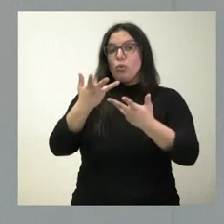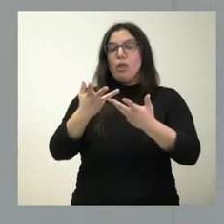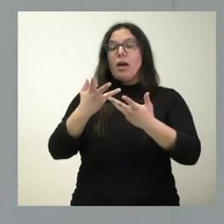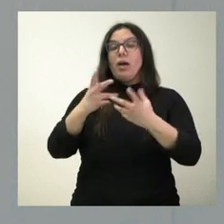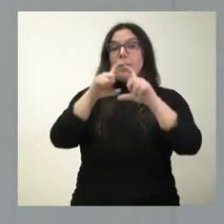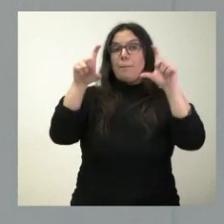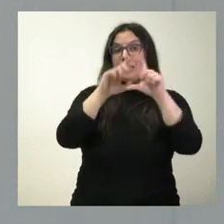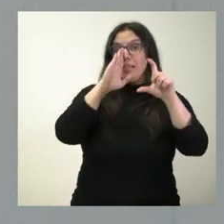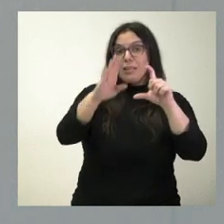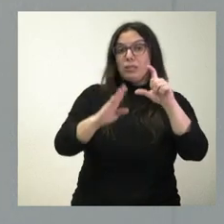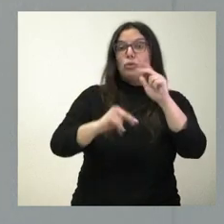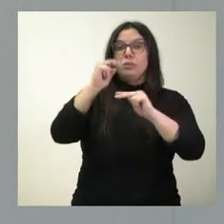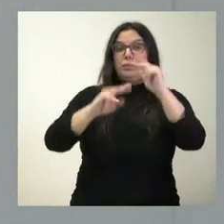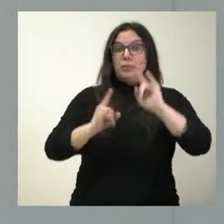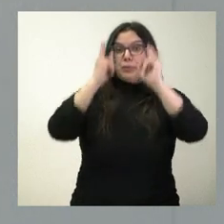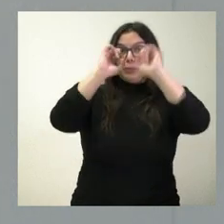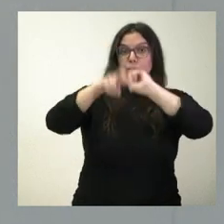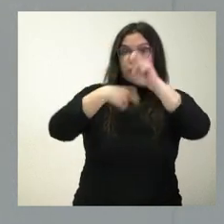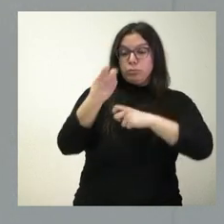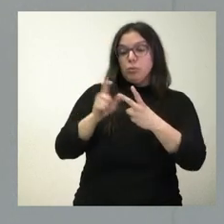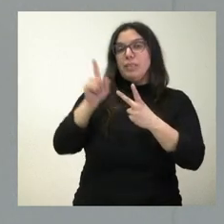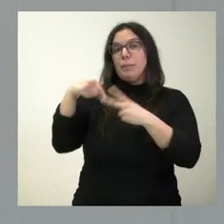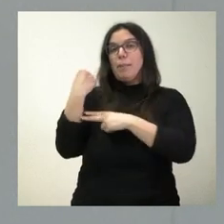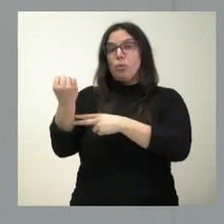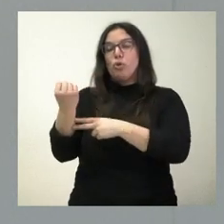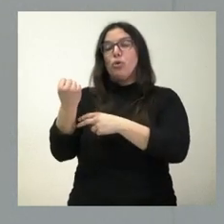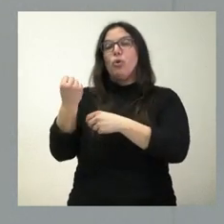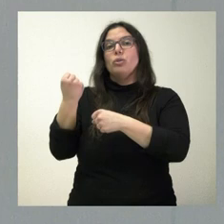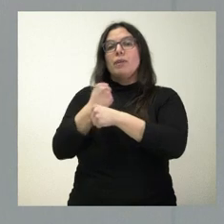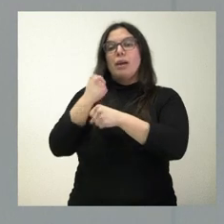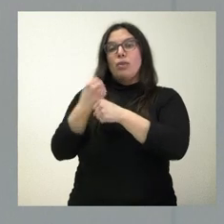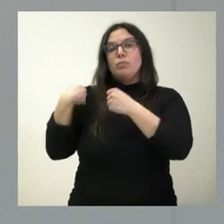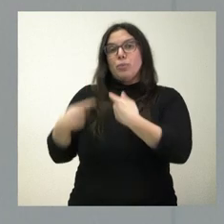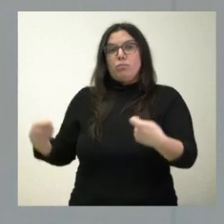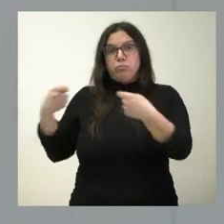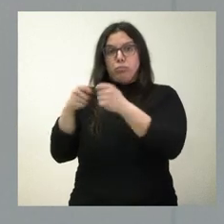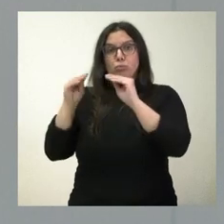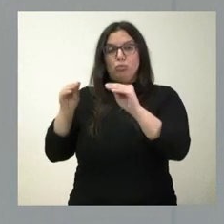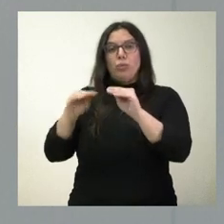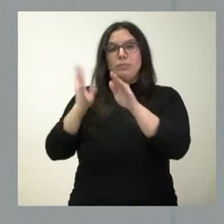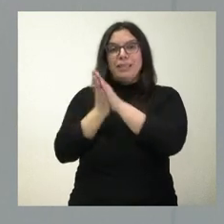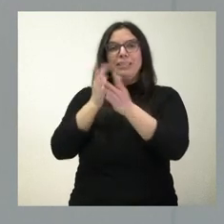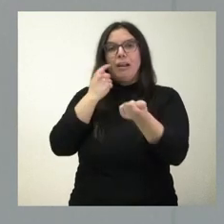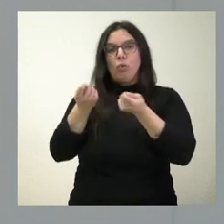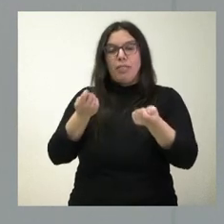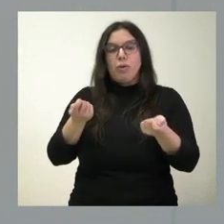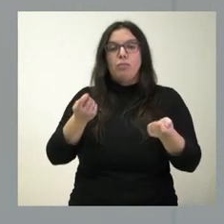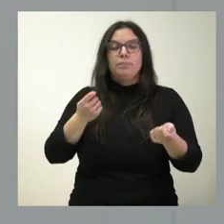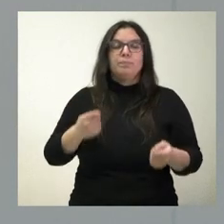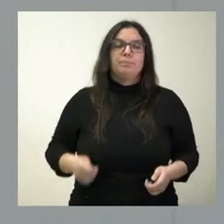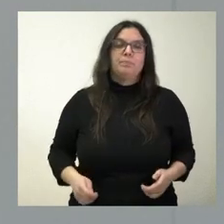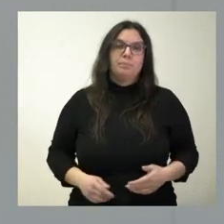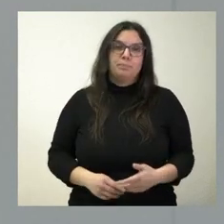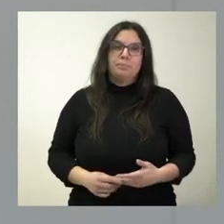empresa y de apoyo a los trabajadores en sus expedientes de regulación desde la Junta de Castilla y